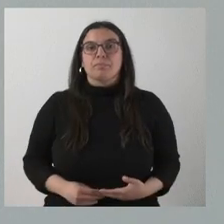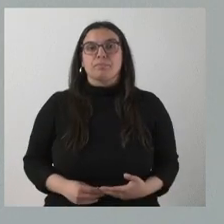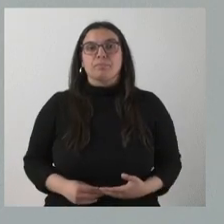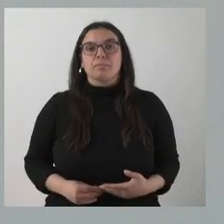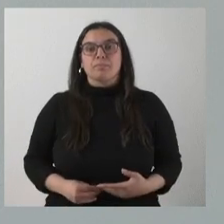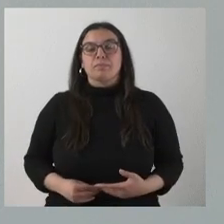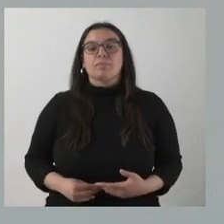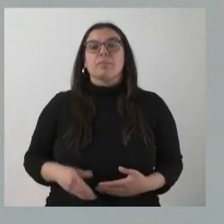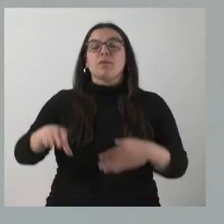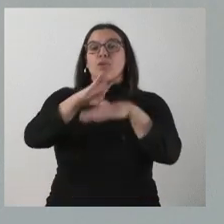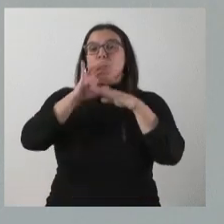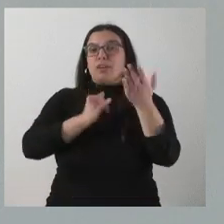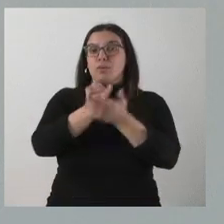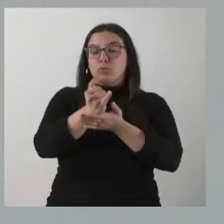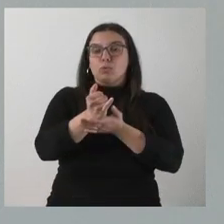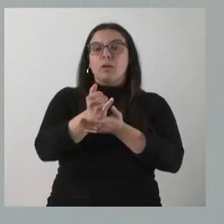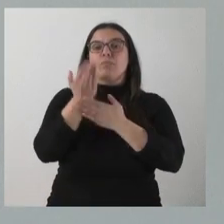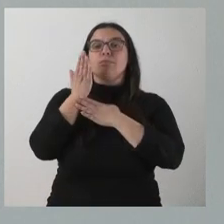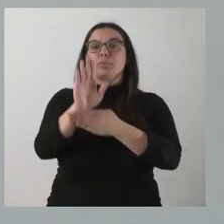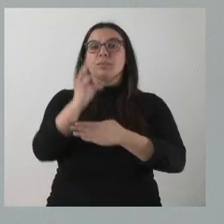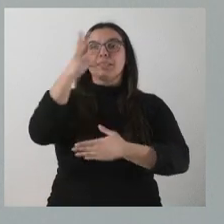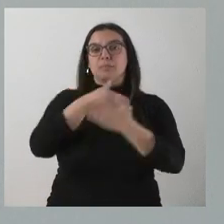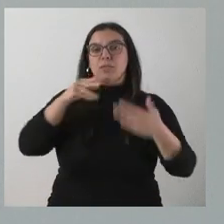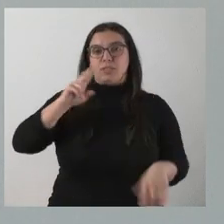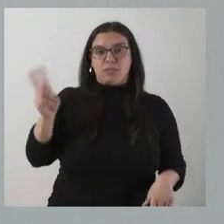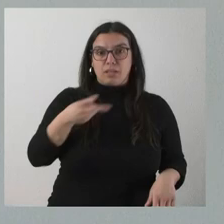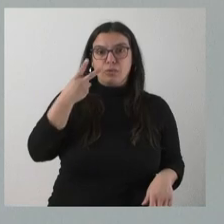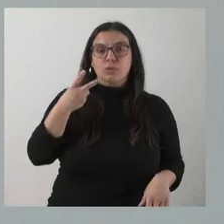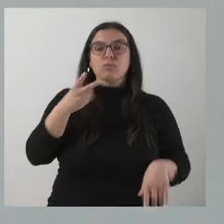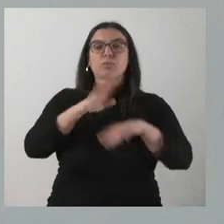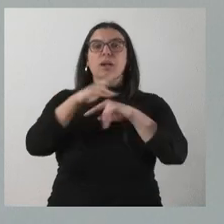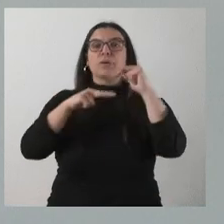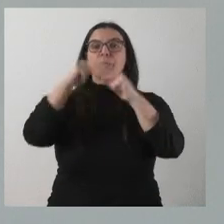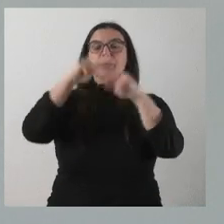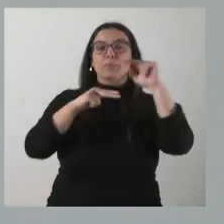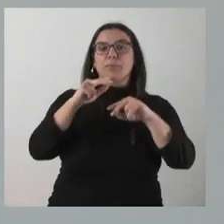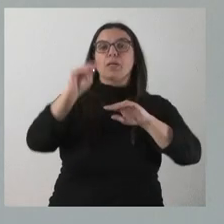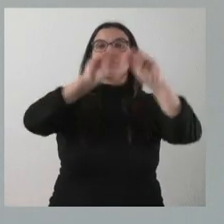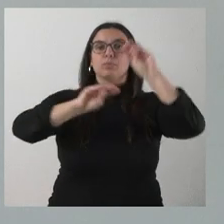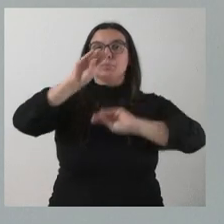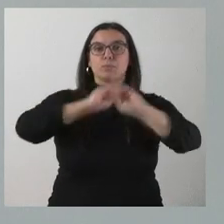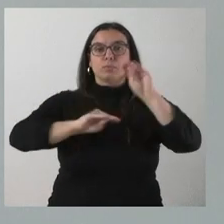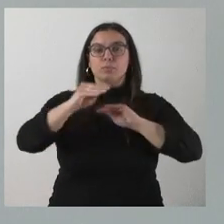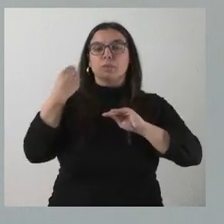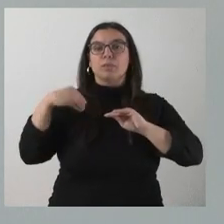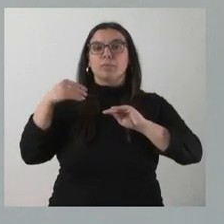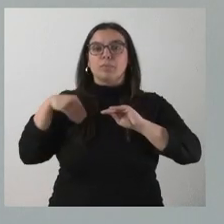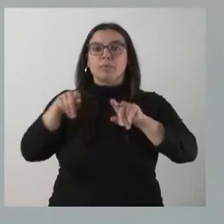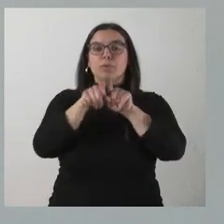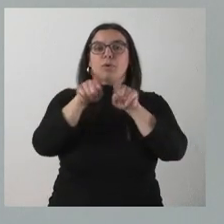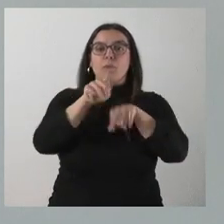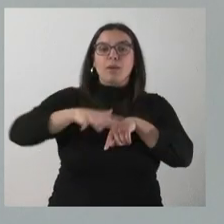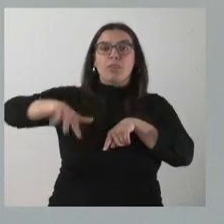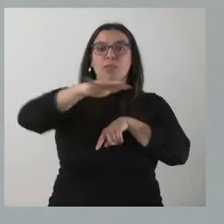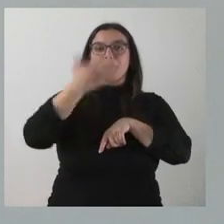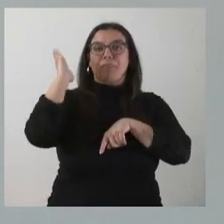Agricultura se han planteado tres millones de euros para la construcción y reparación de cerramientos ganaderos afectados